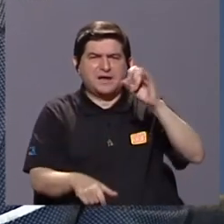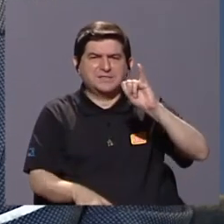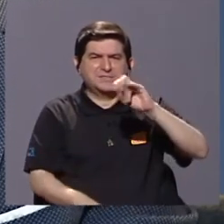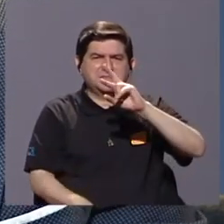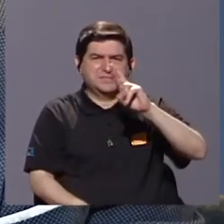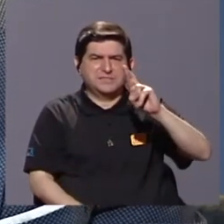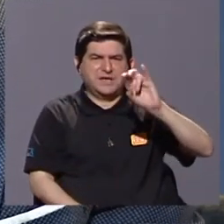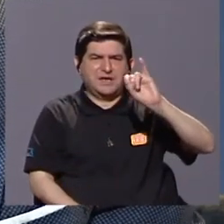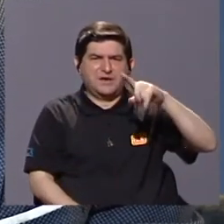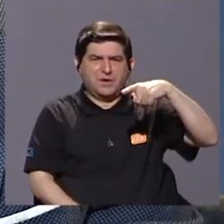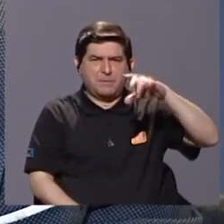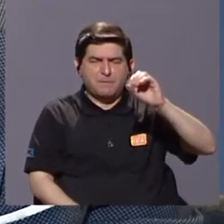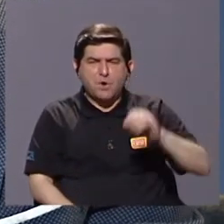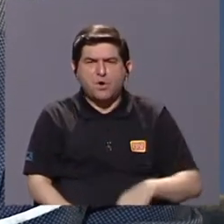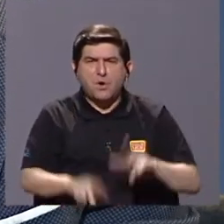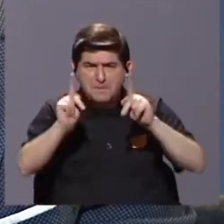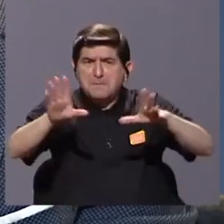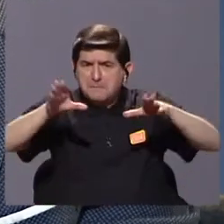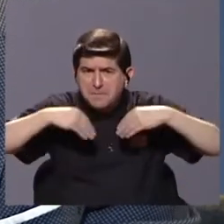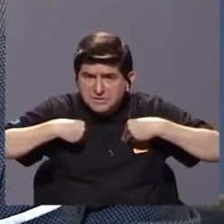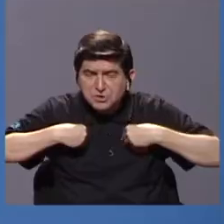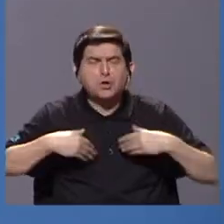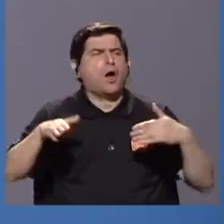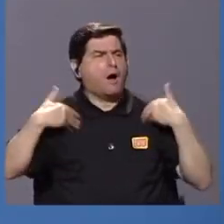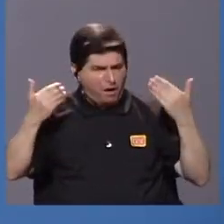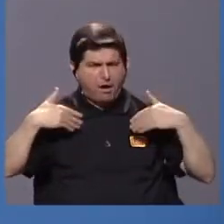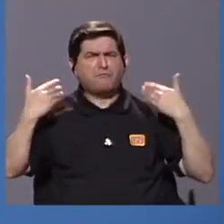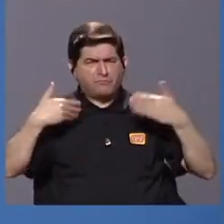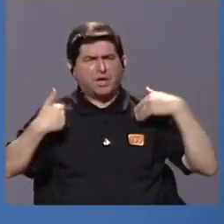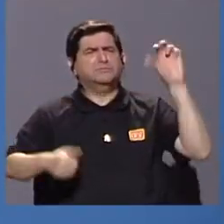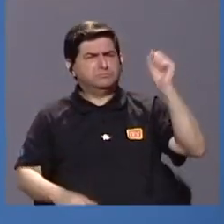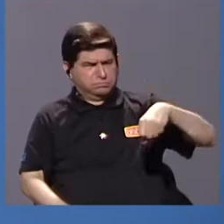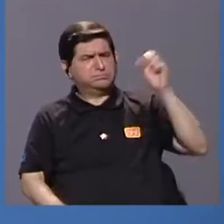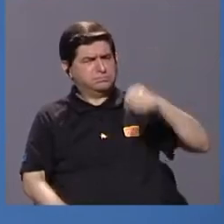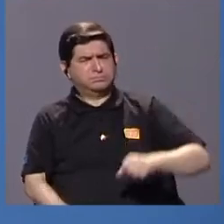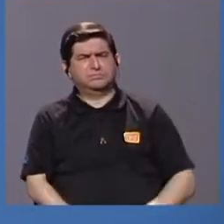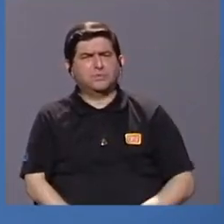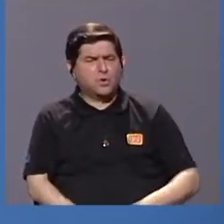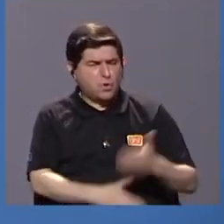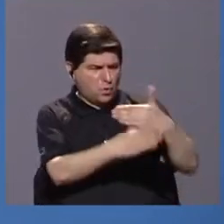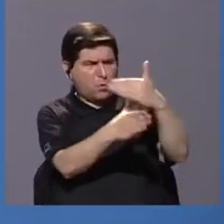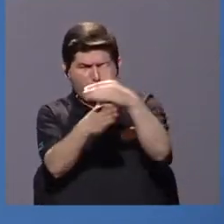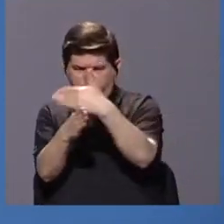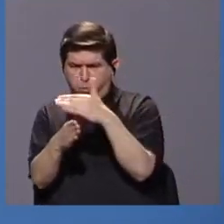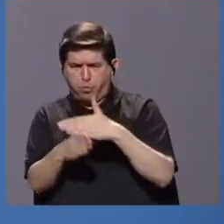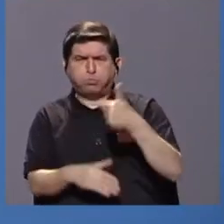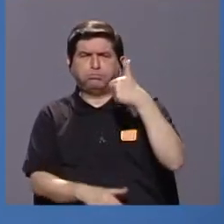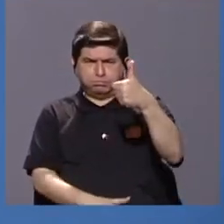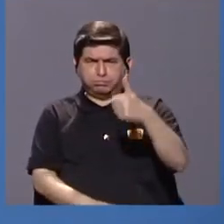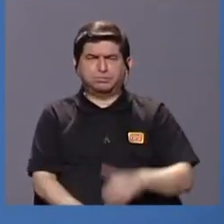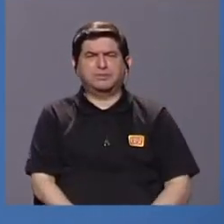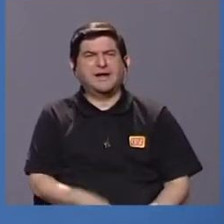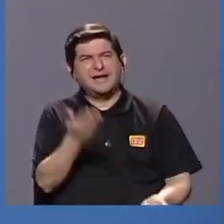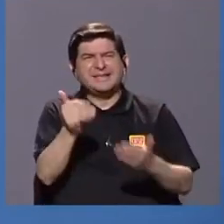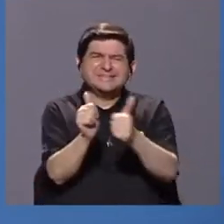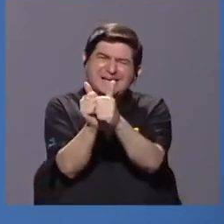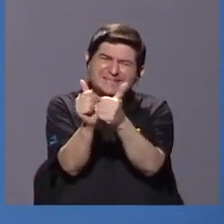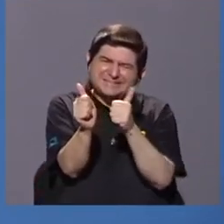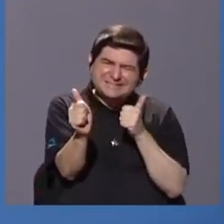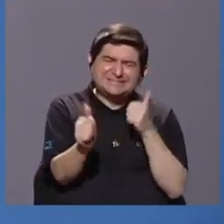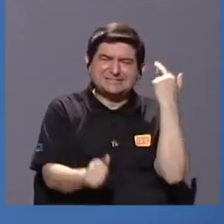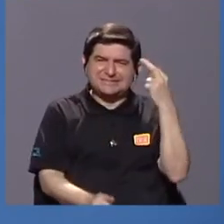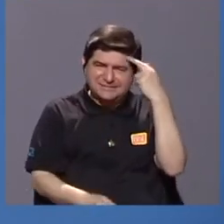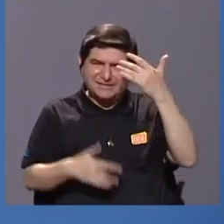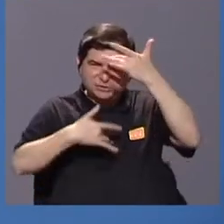¿la aceptación? Un poquito la reacción de la gente. contento. Bueno, se ha repartido bastante. Vamos un poco atrasados por